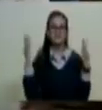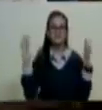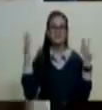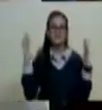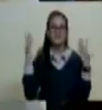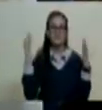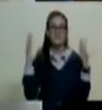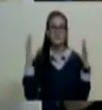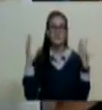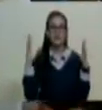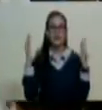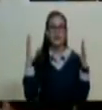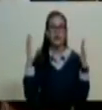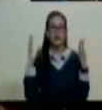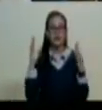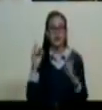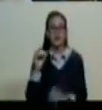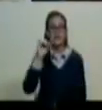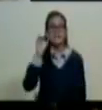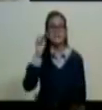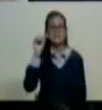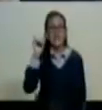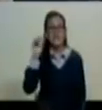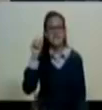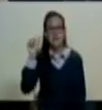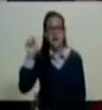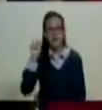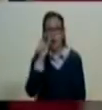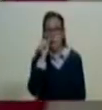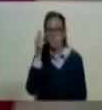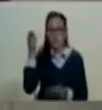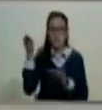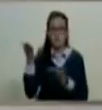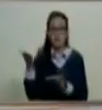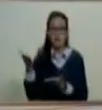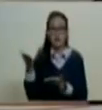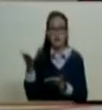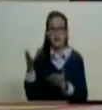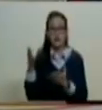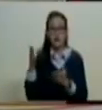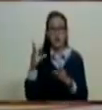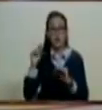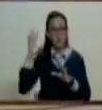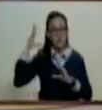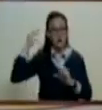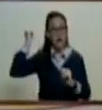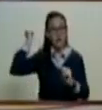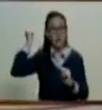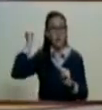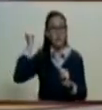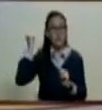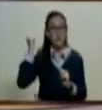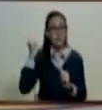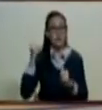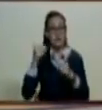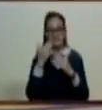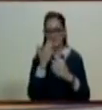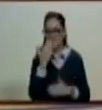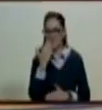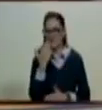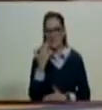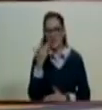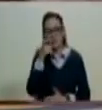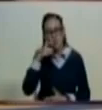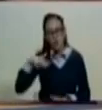Ciudadano doctor Isaías Rodríguez, estimado embajador, aquí estamos frente al pueblo de